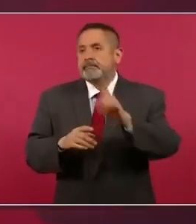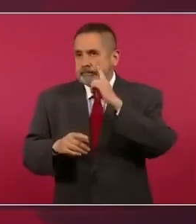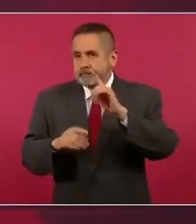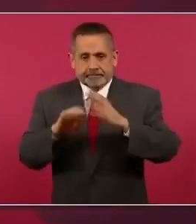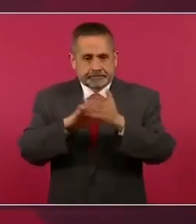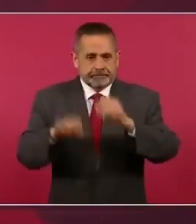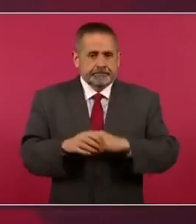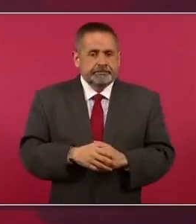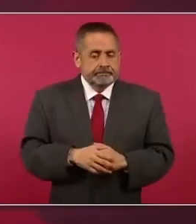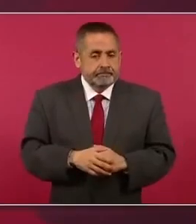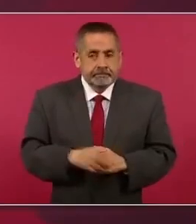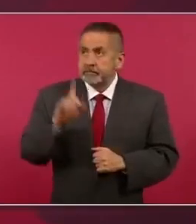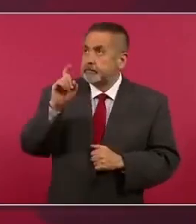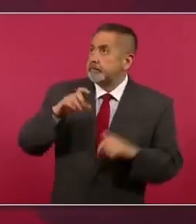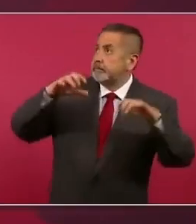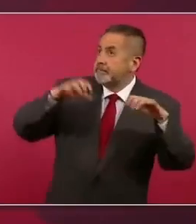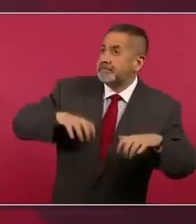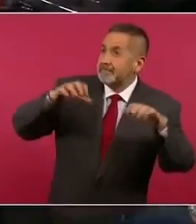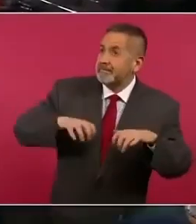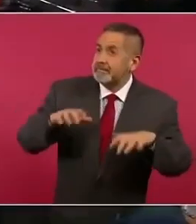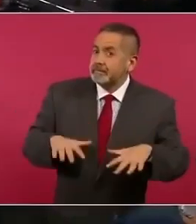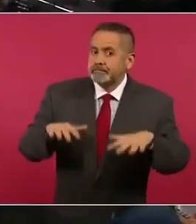y había que estar pendiente